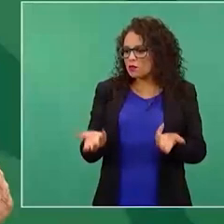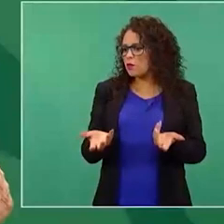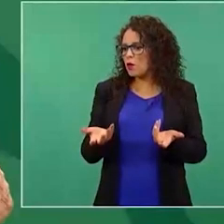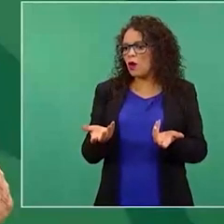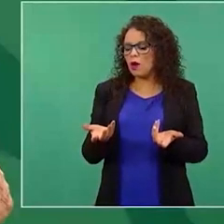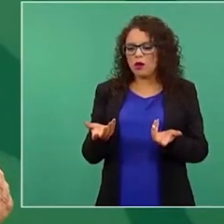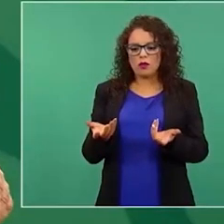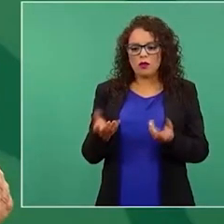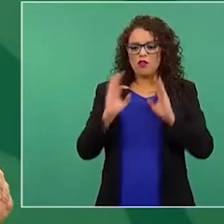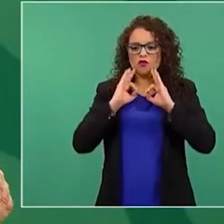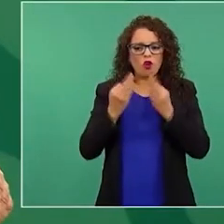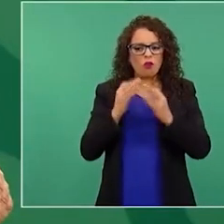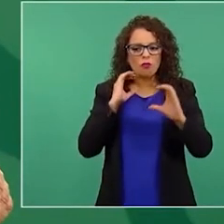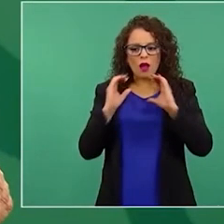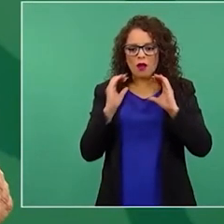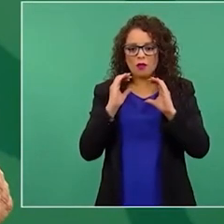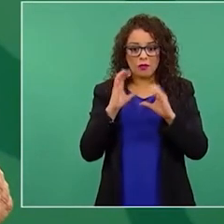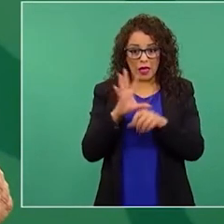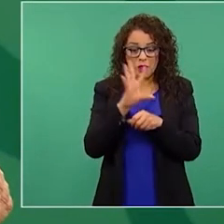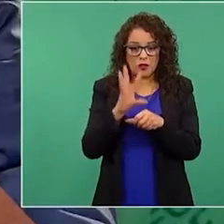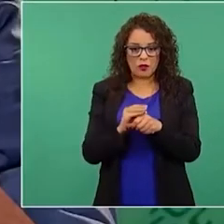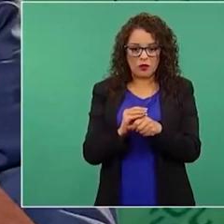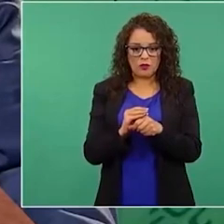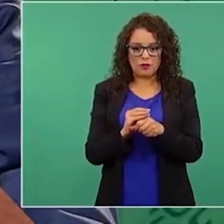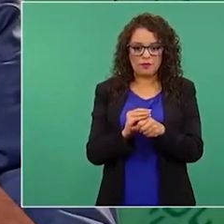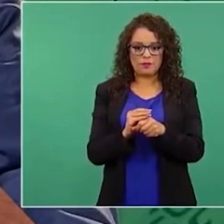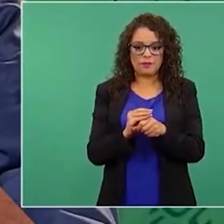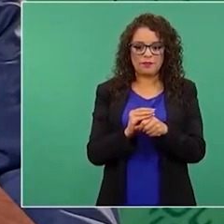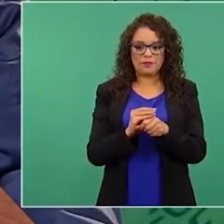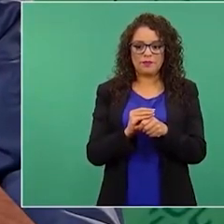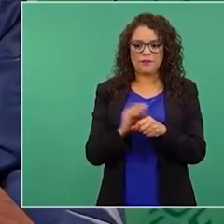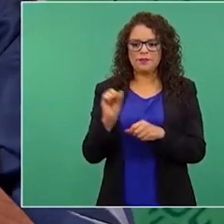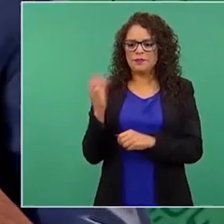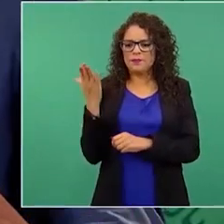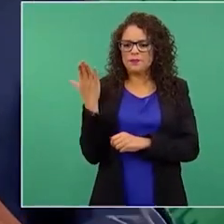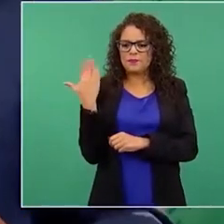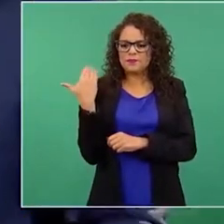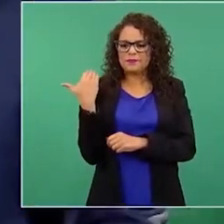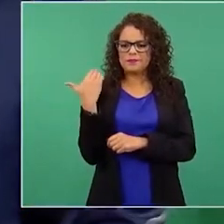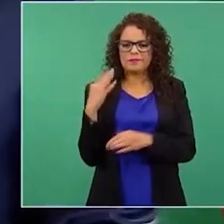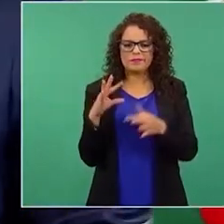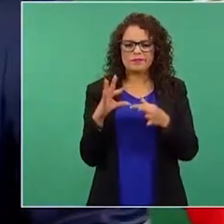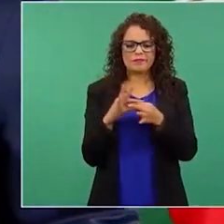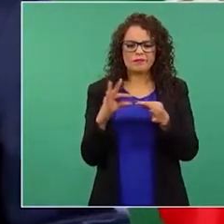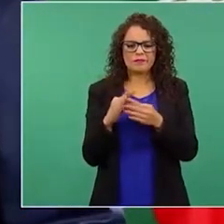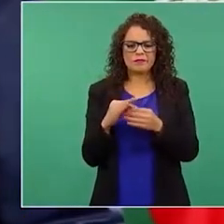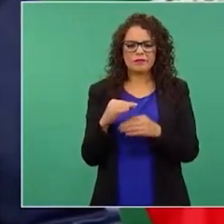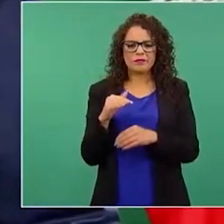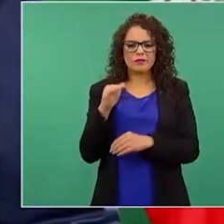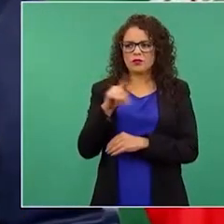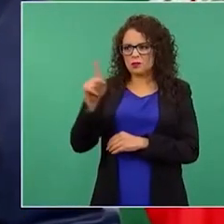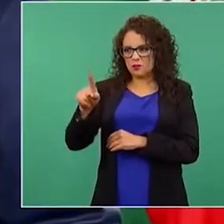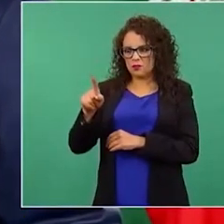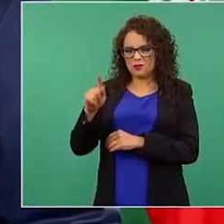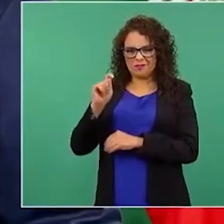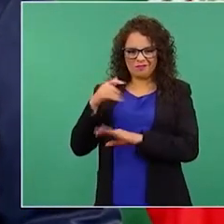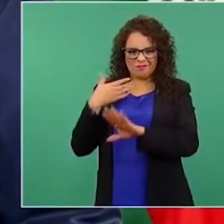Ahora que hablamos de lo de Claudio X. González, de esa amenaza,